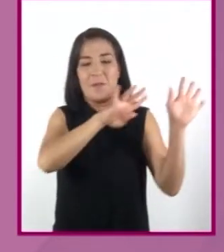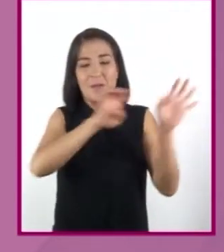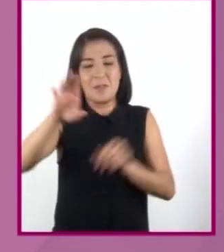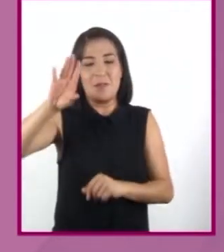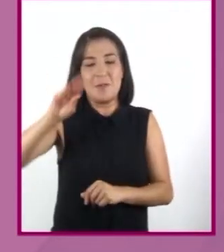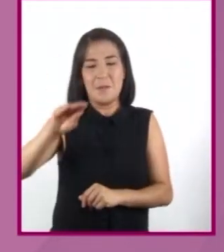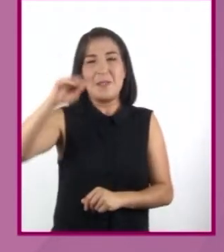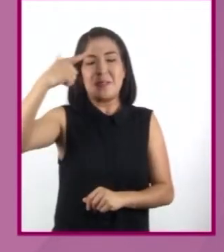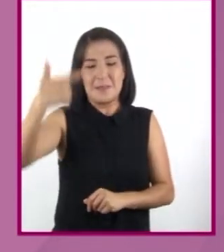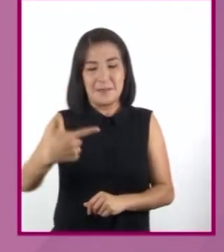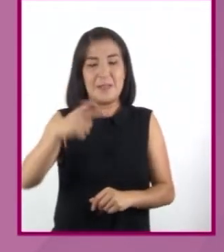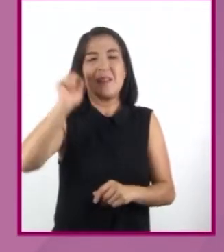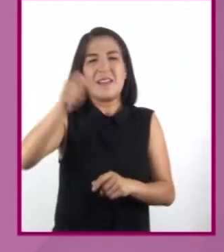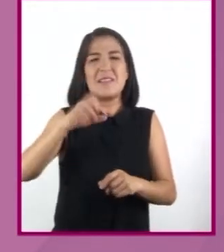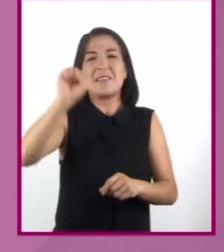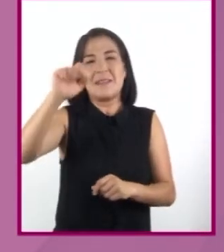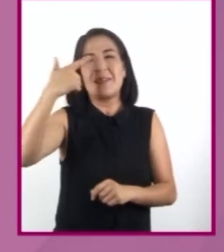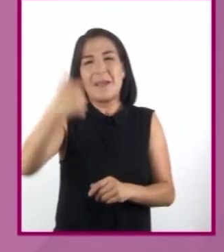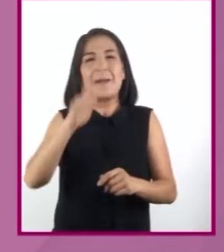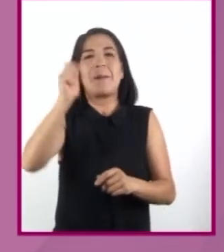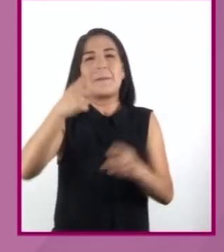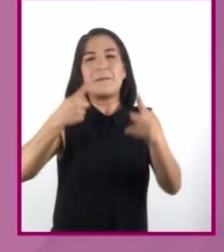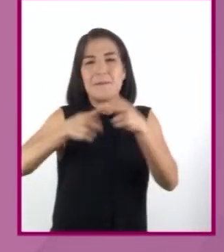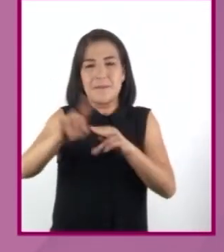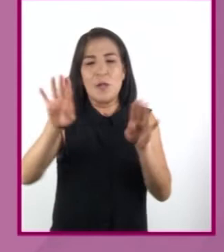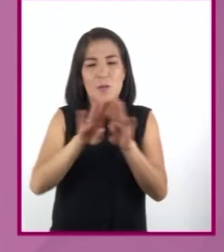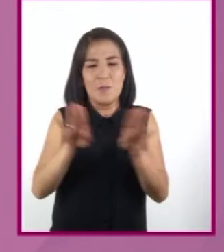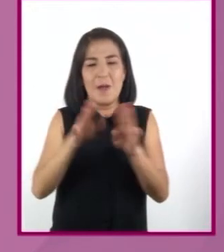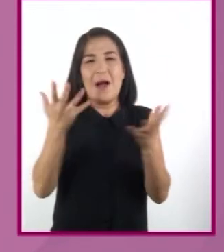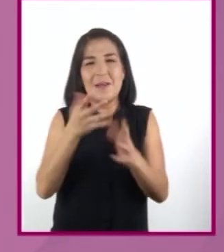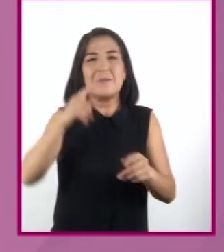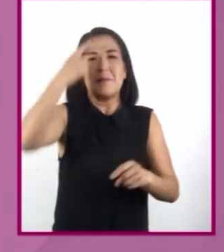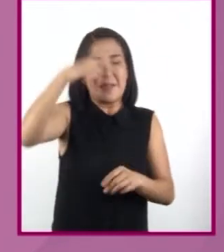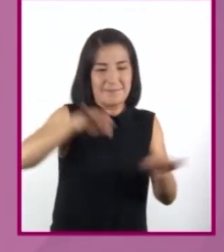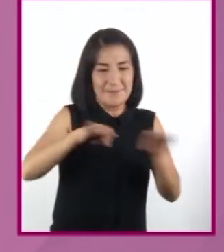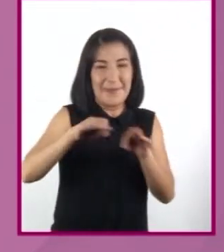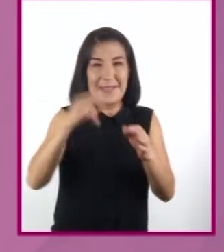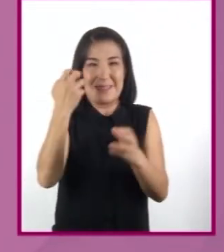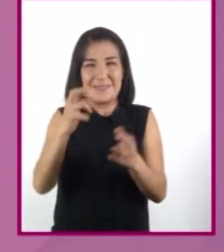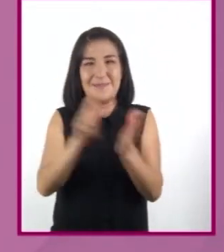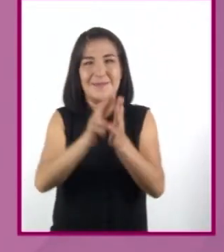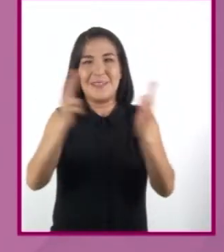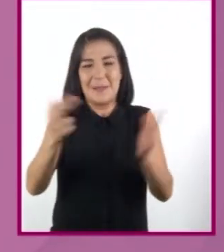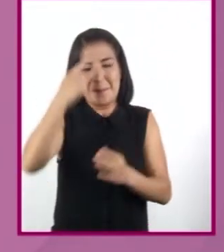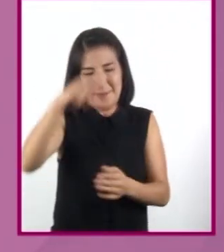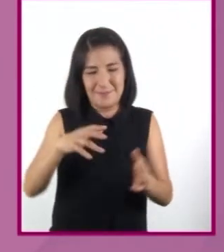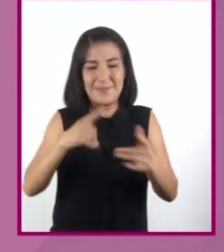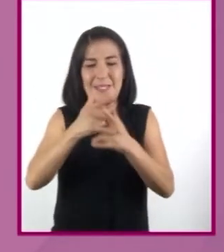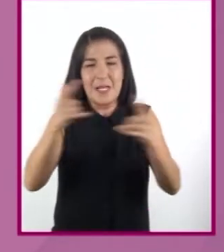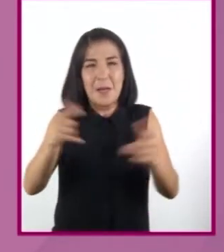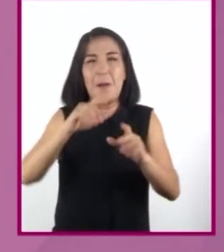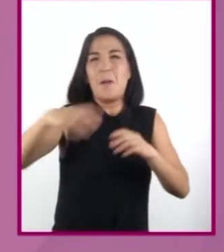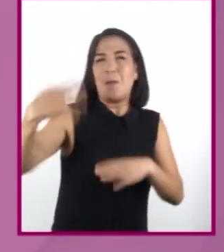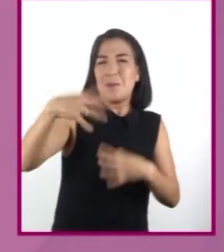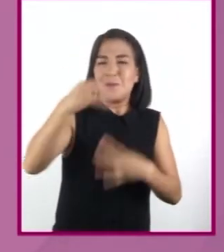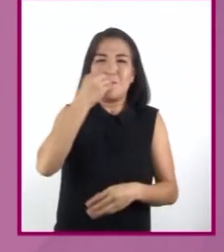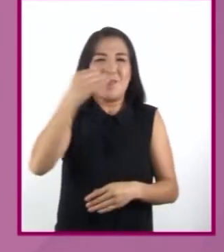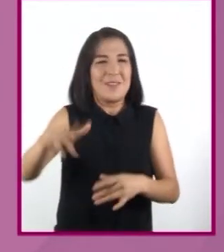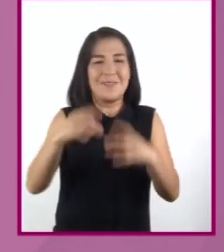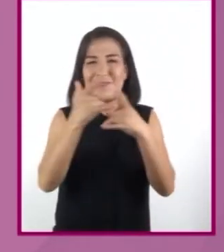escritor Hugo Herzberg, quien lo utilizó en la portada de la famosa revista Historias Extraordinarias.